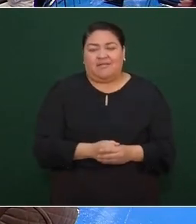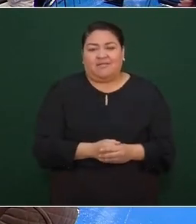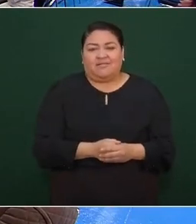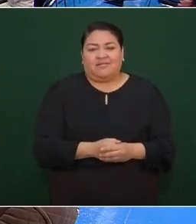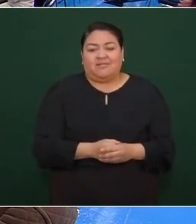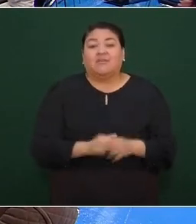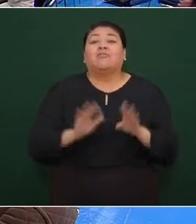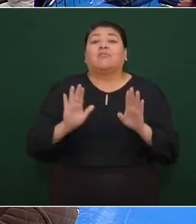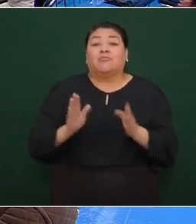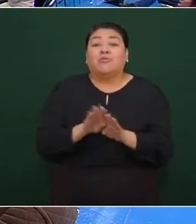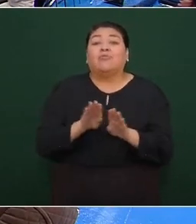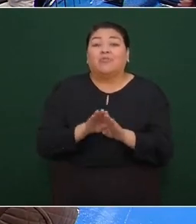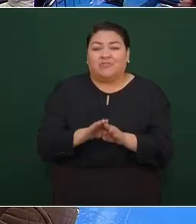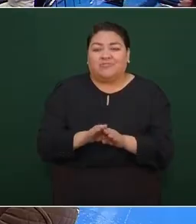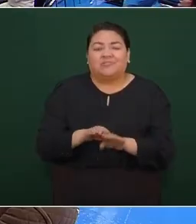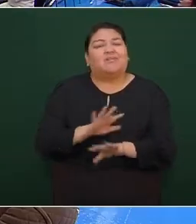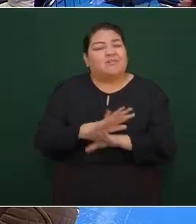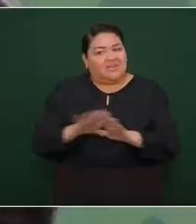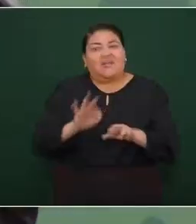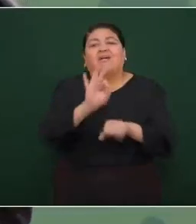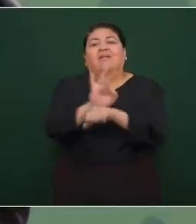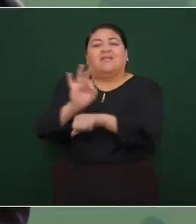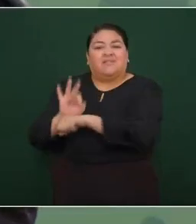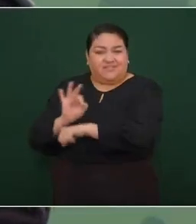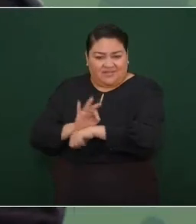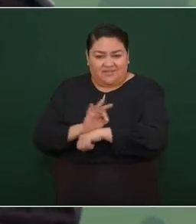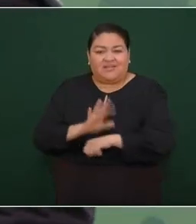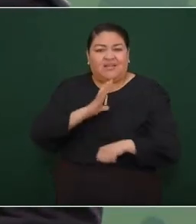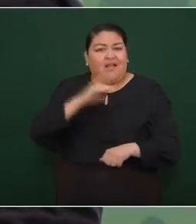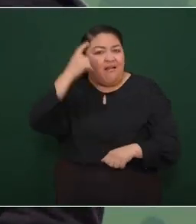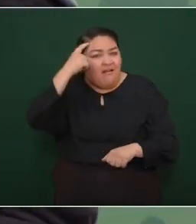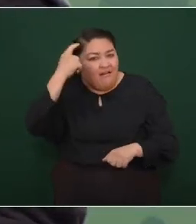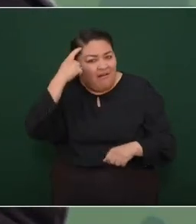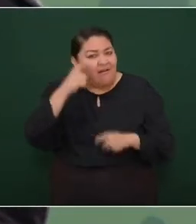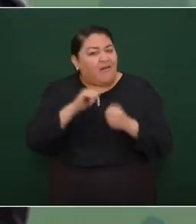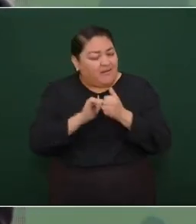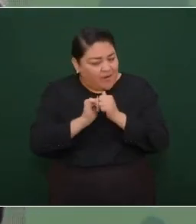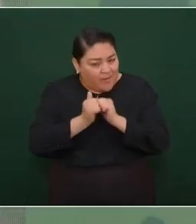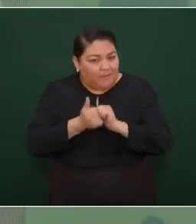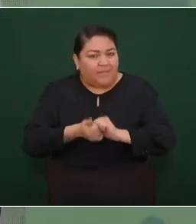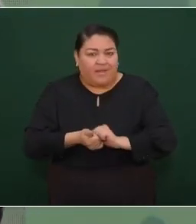ya tiene una manera de pensar distinta